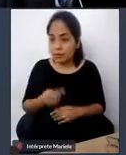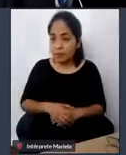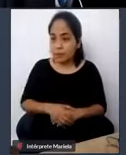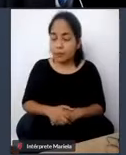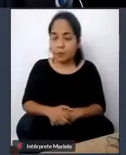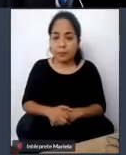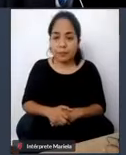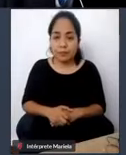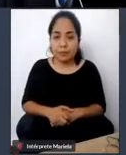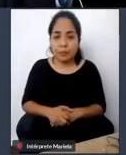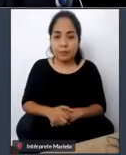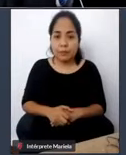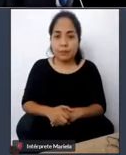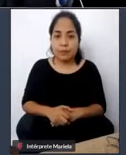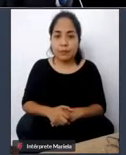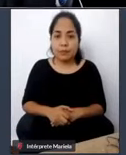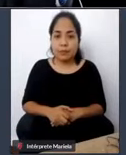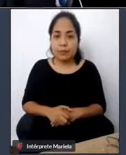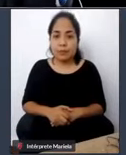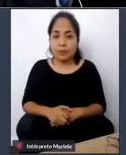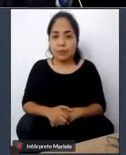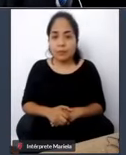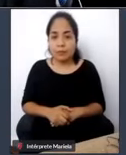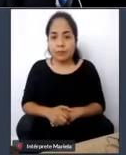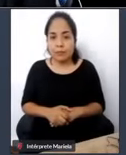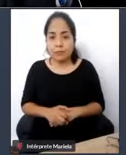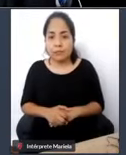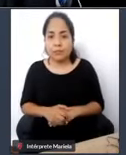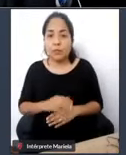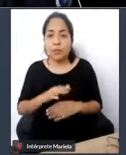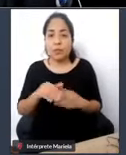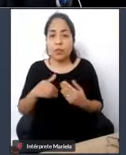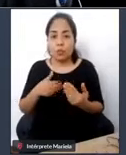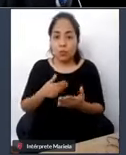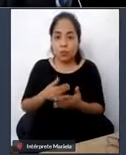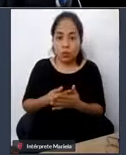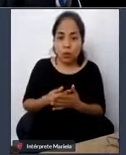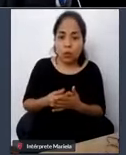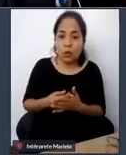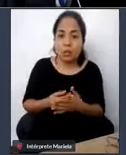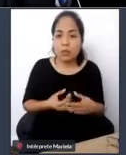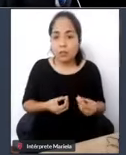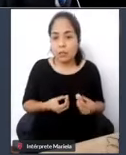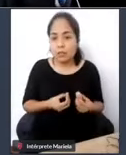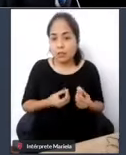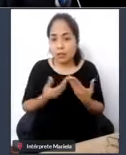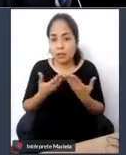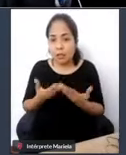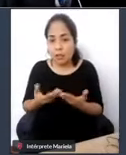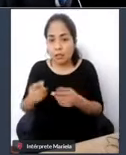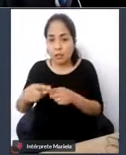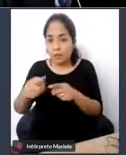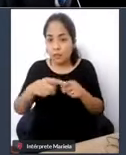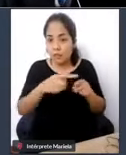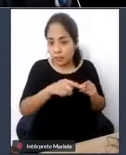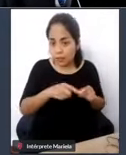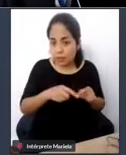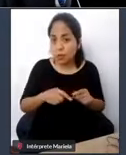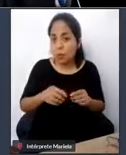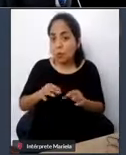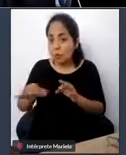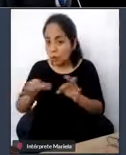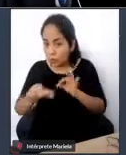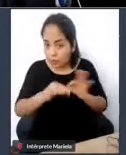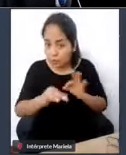que toda concesión de rutas para el servicio de transporte público regular de personas de ámbito nacional regional y provincial que se otoria a partir de